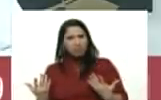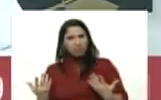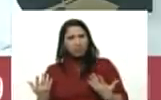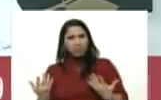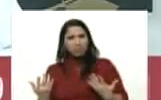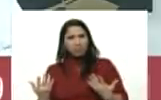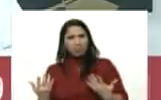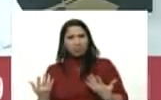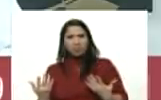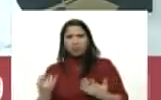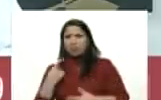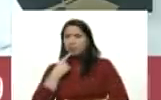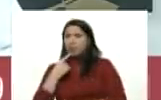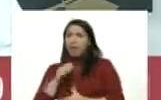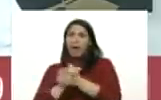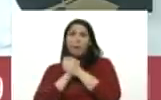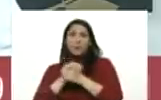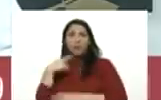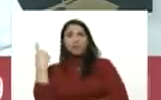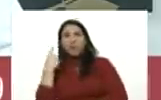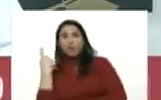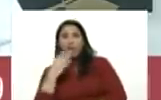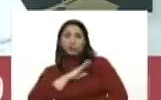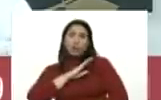diría un amigo borracho mío sí